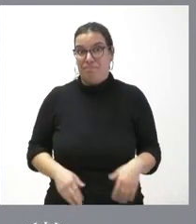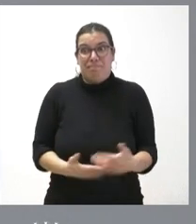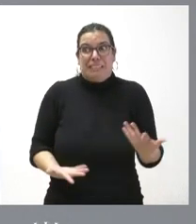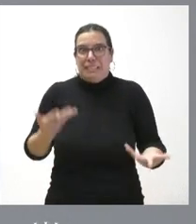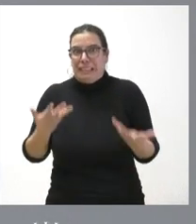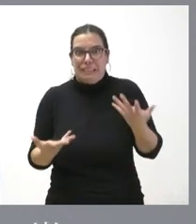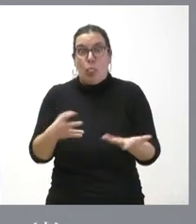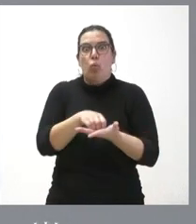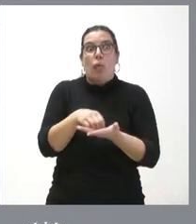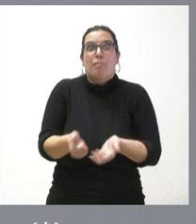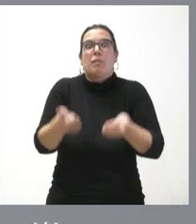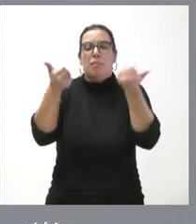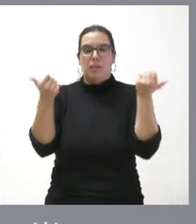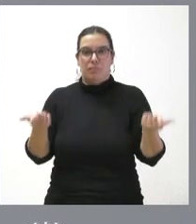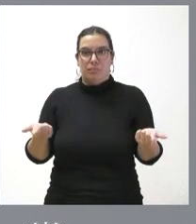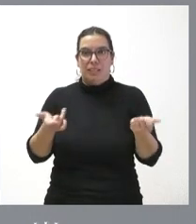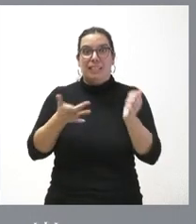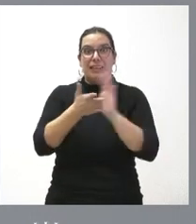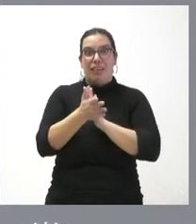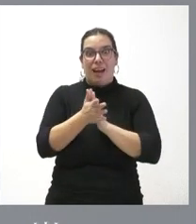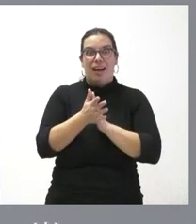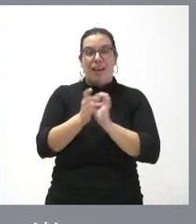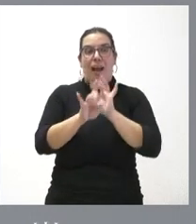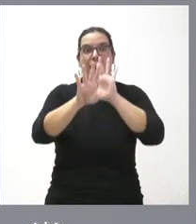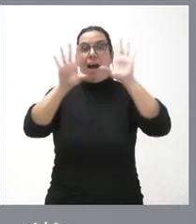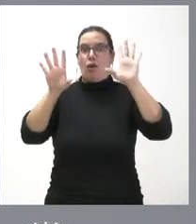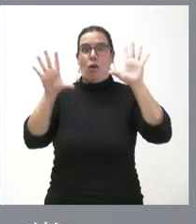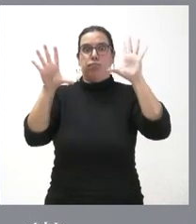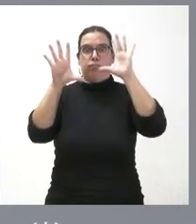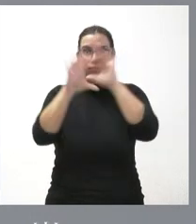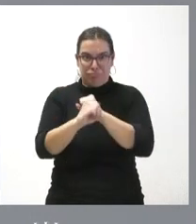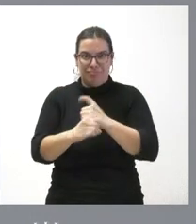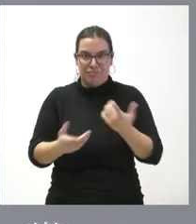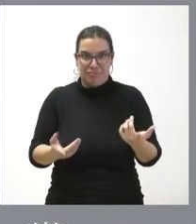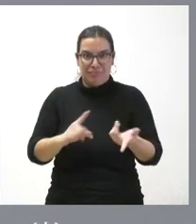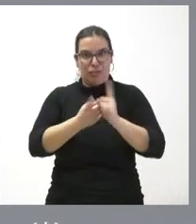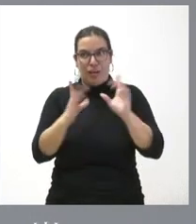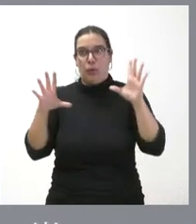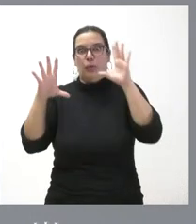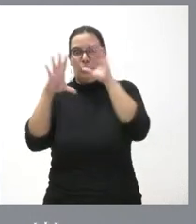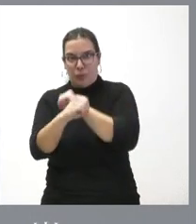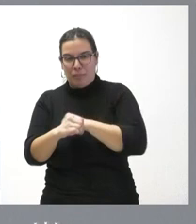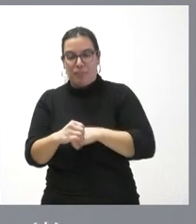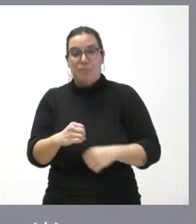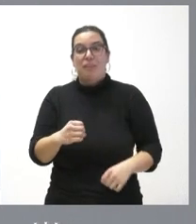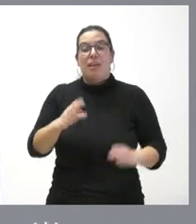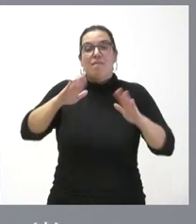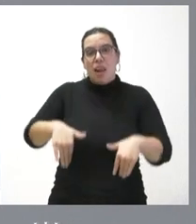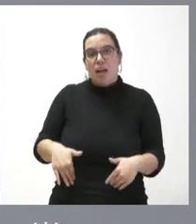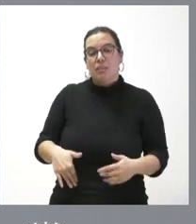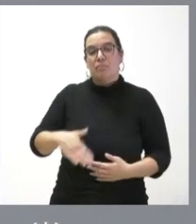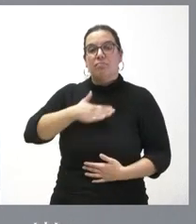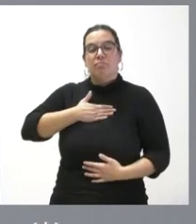es que no solamente no se nos van resolviendo las dudas es que se van ampliando las dudas ¿qué parte nos va a corresponder